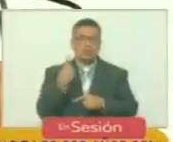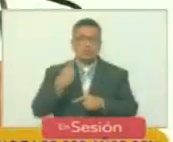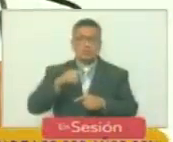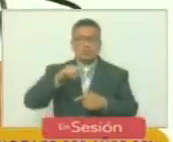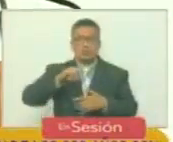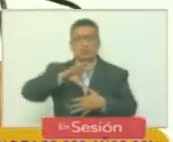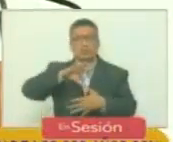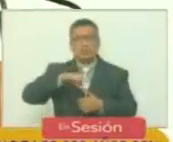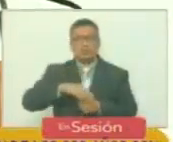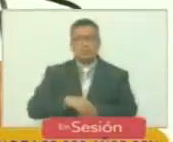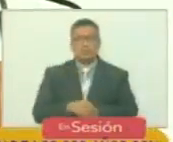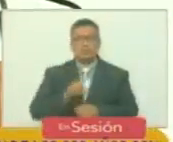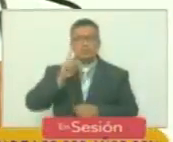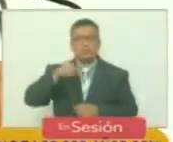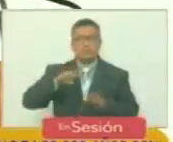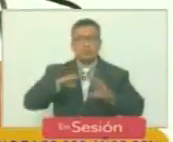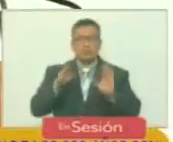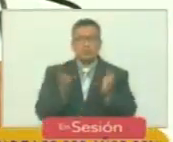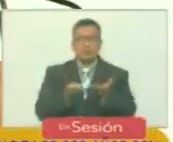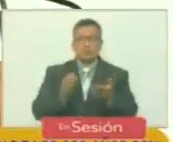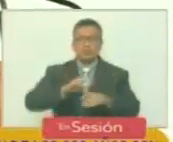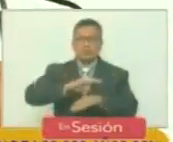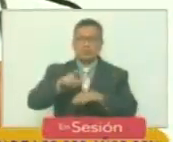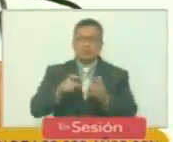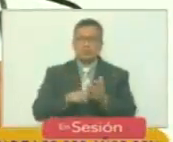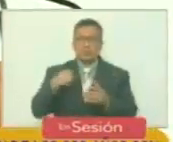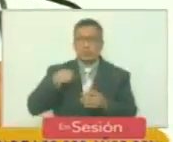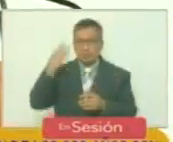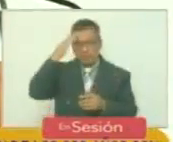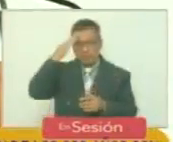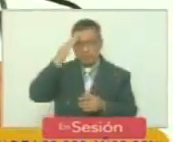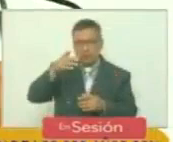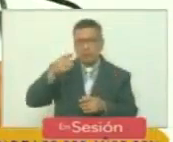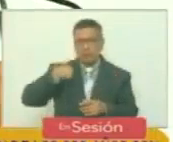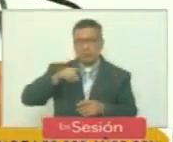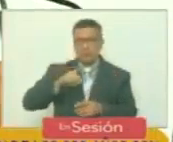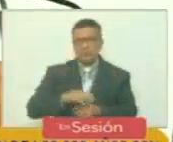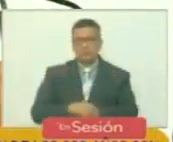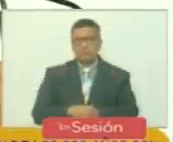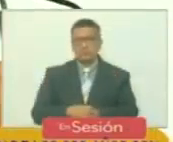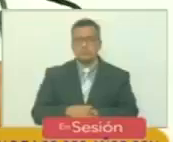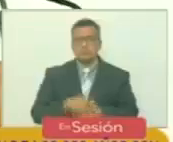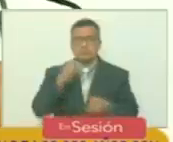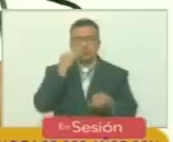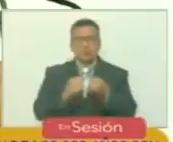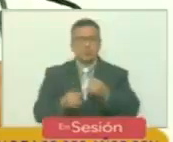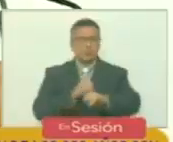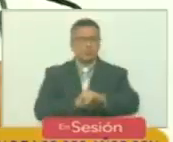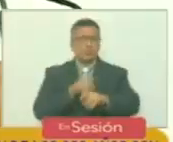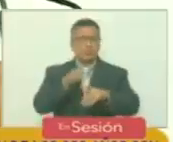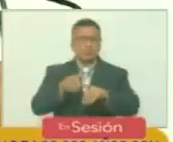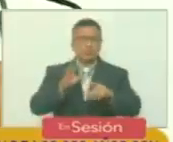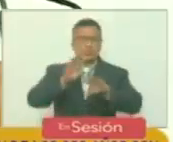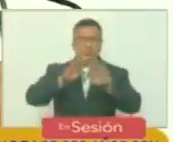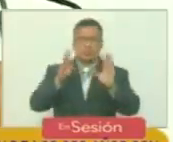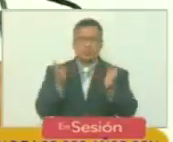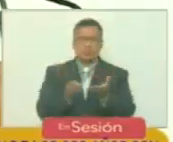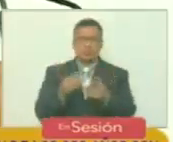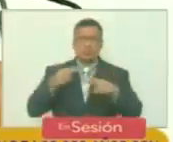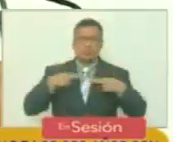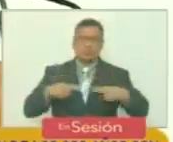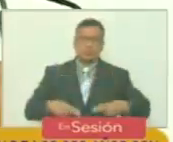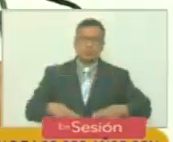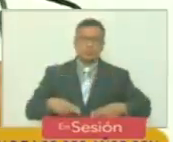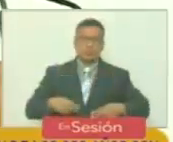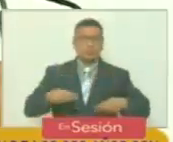América, sino del mundo entero, porque bien reconocido es hasta el último rincón del planeta. Que viva el